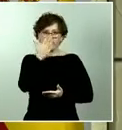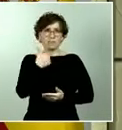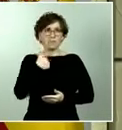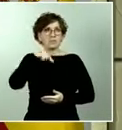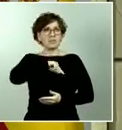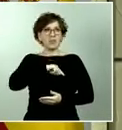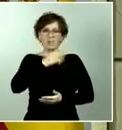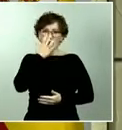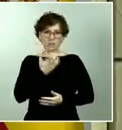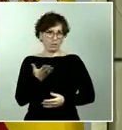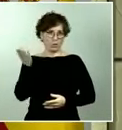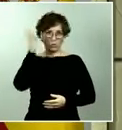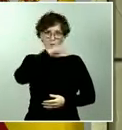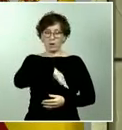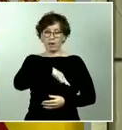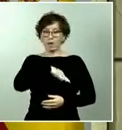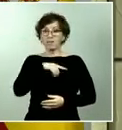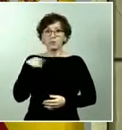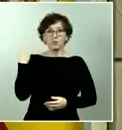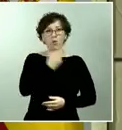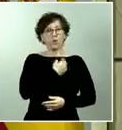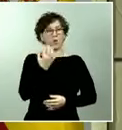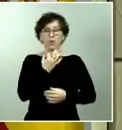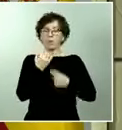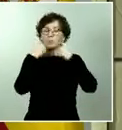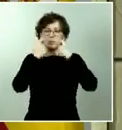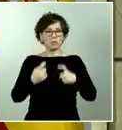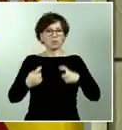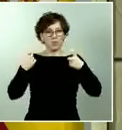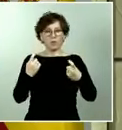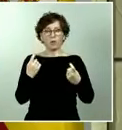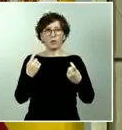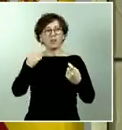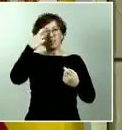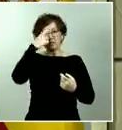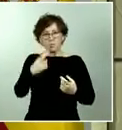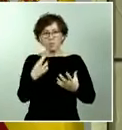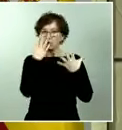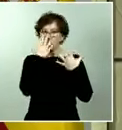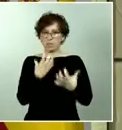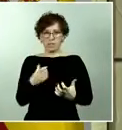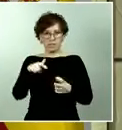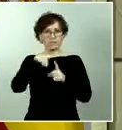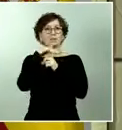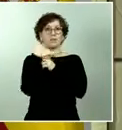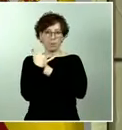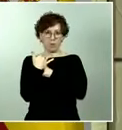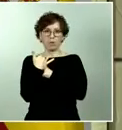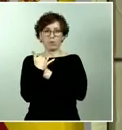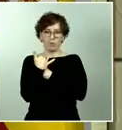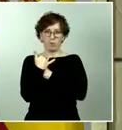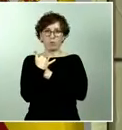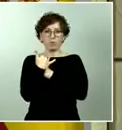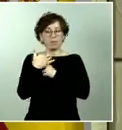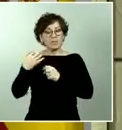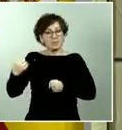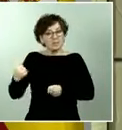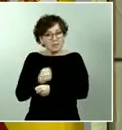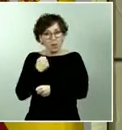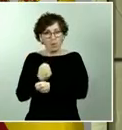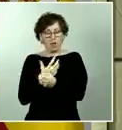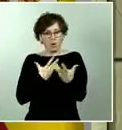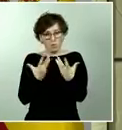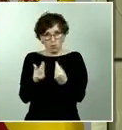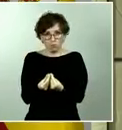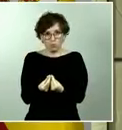tenemos que hacer un esfuerzo de seriedad de respeto a la situación que está viviendo este país trabajar conjuntamente y desde luego el